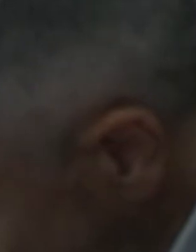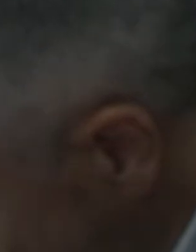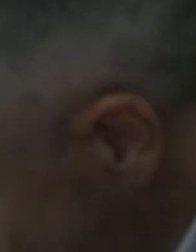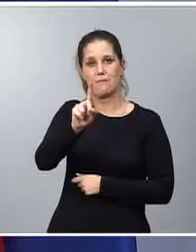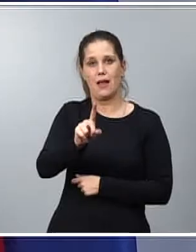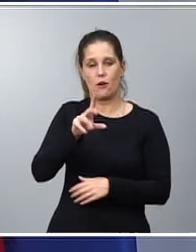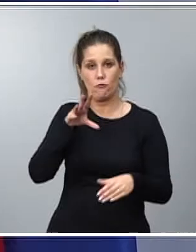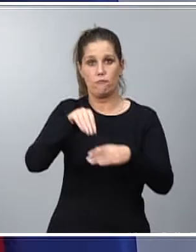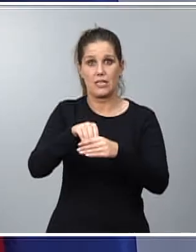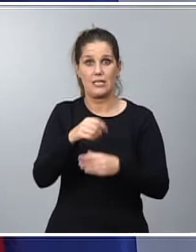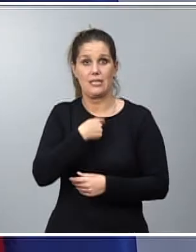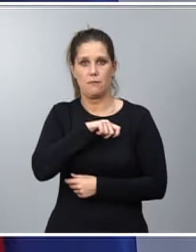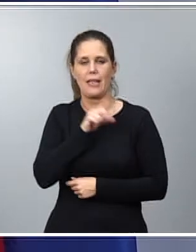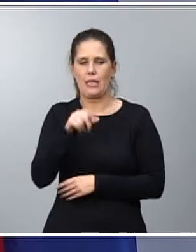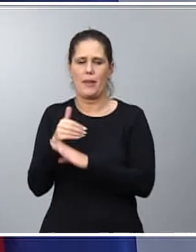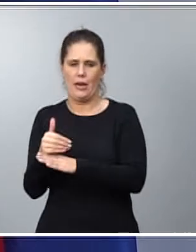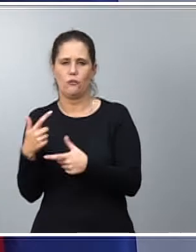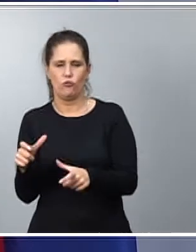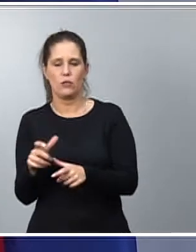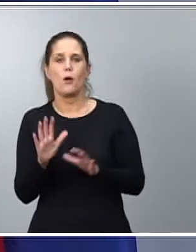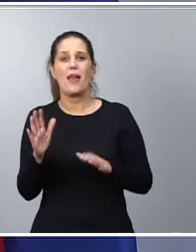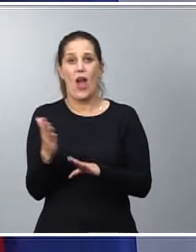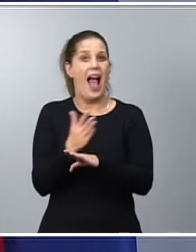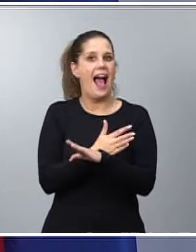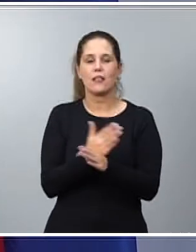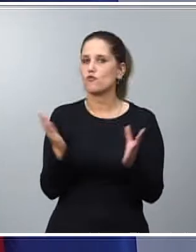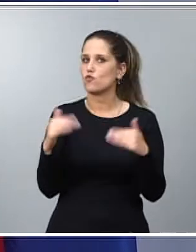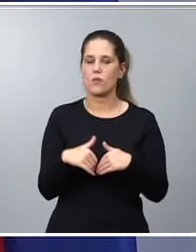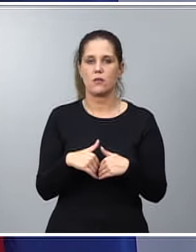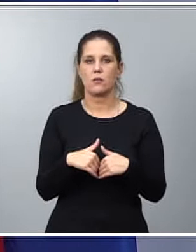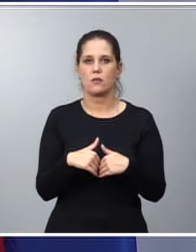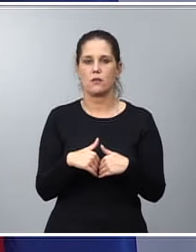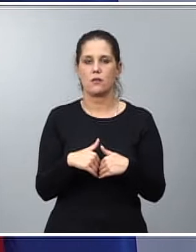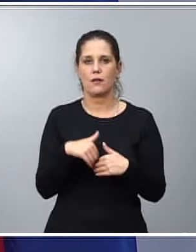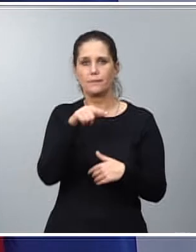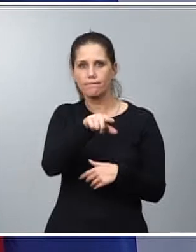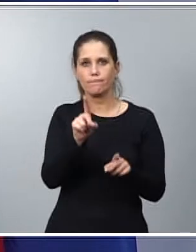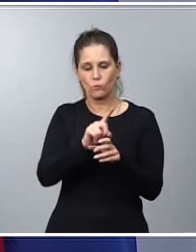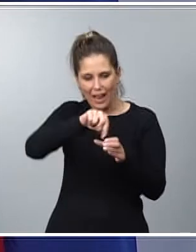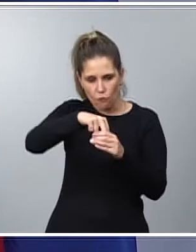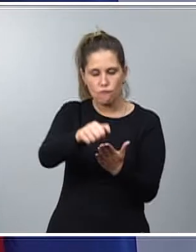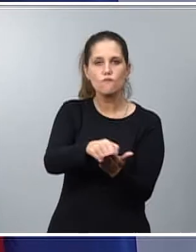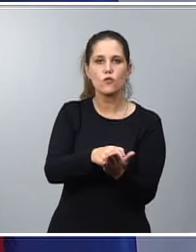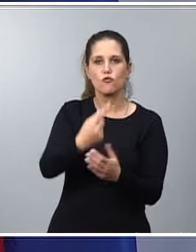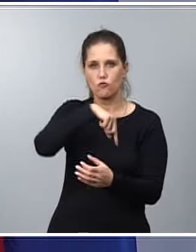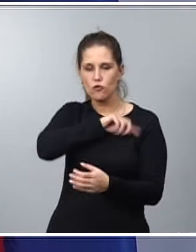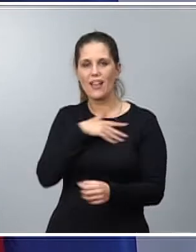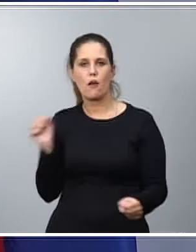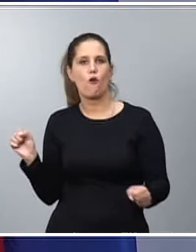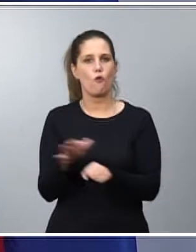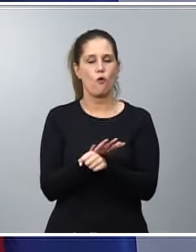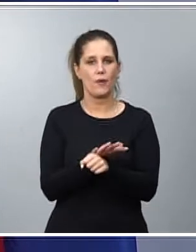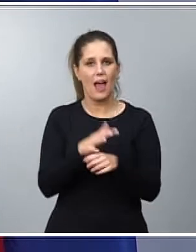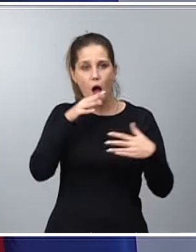pero evidentemente no existía y era un agujero que hemos intentado cubrir más en un momento como este,